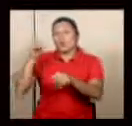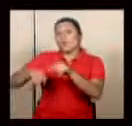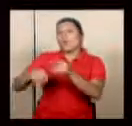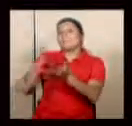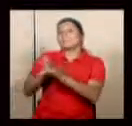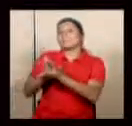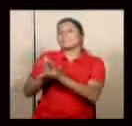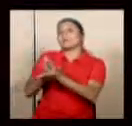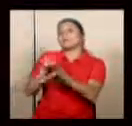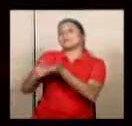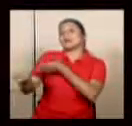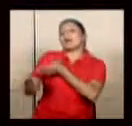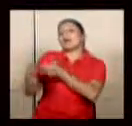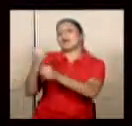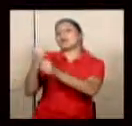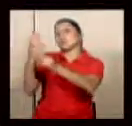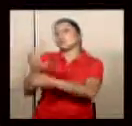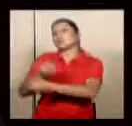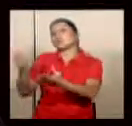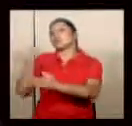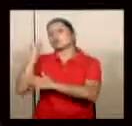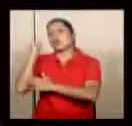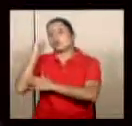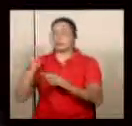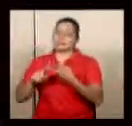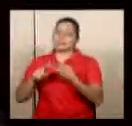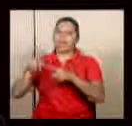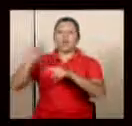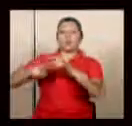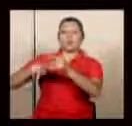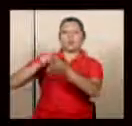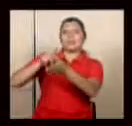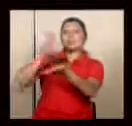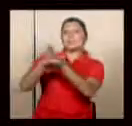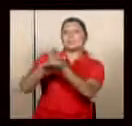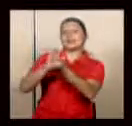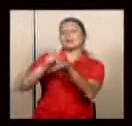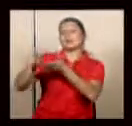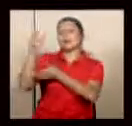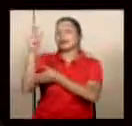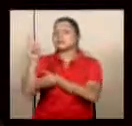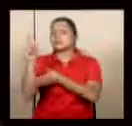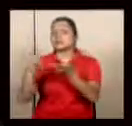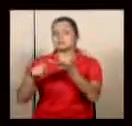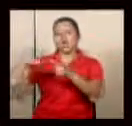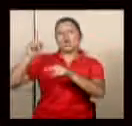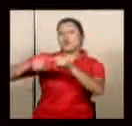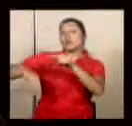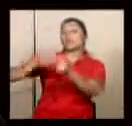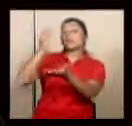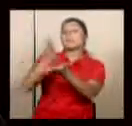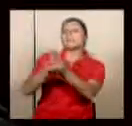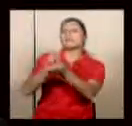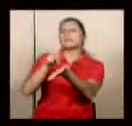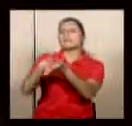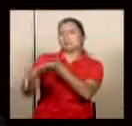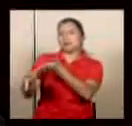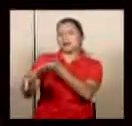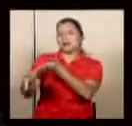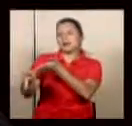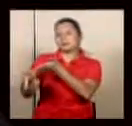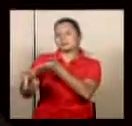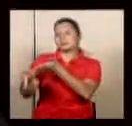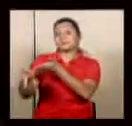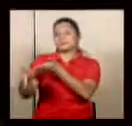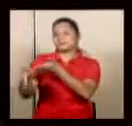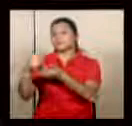de los empleados públicos del gobierno central no se puede dejar de pagar las pensiones no se puede dejar de cumplir con los